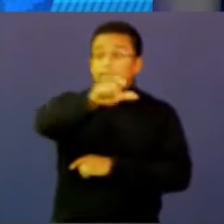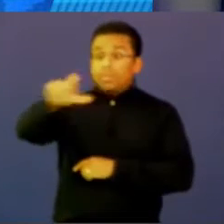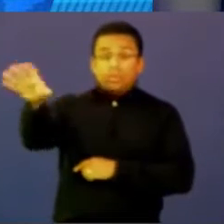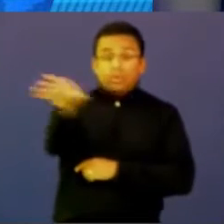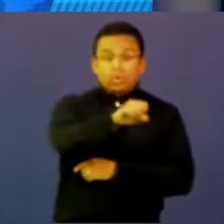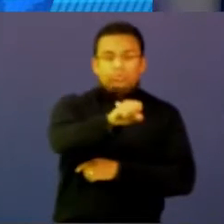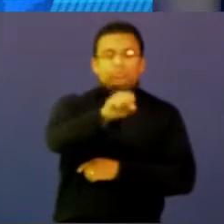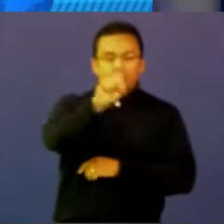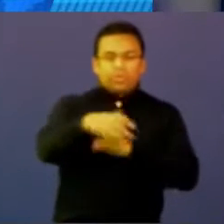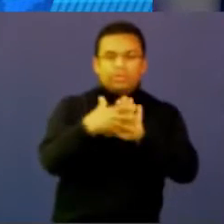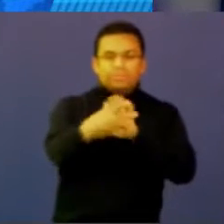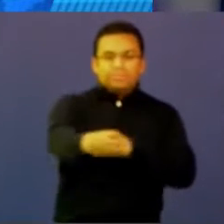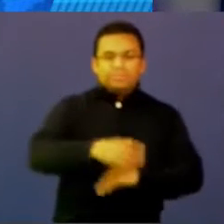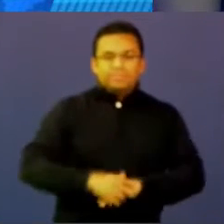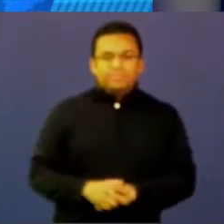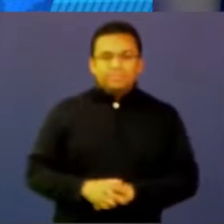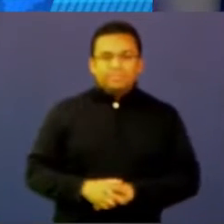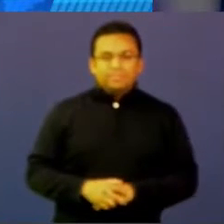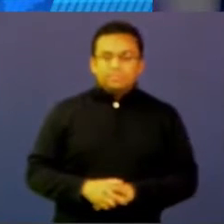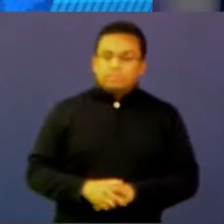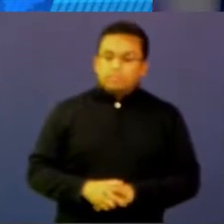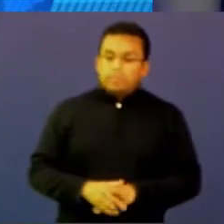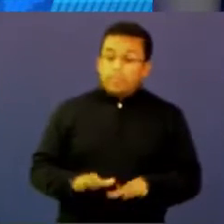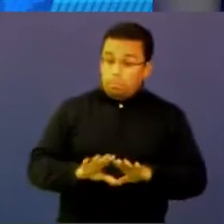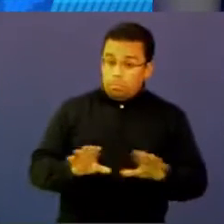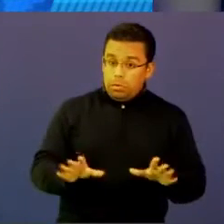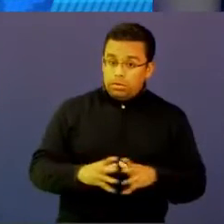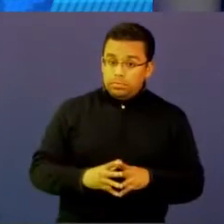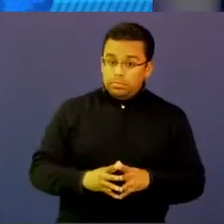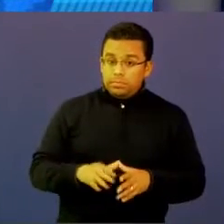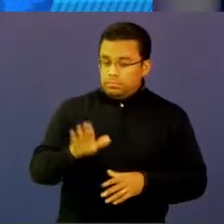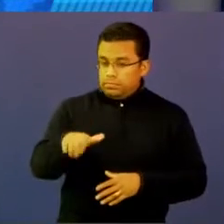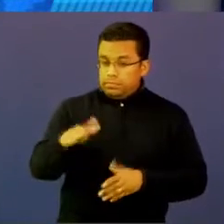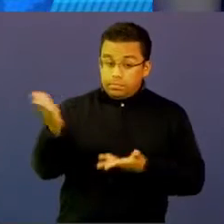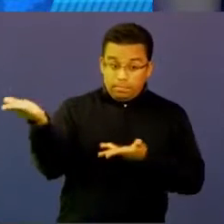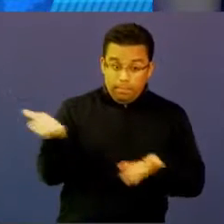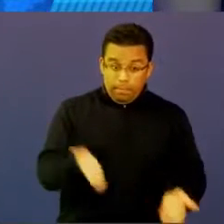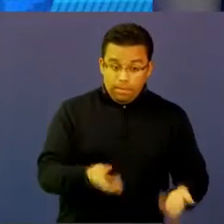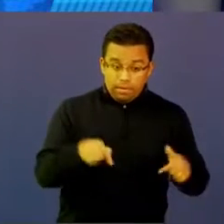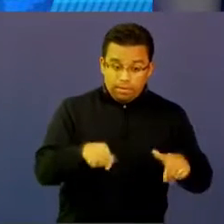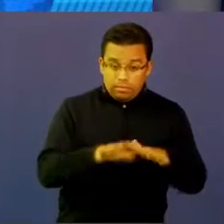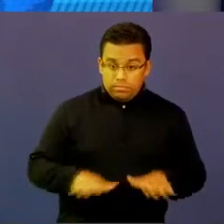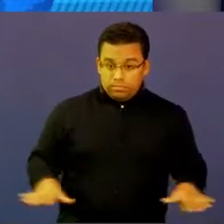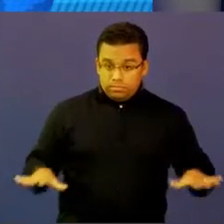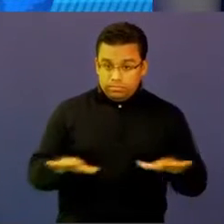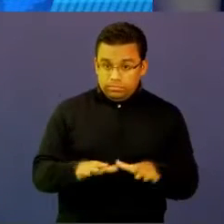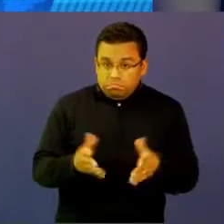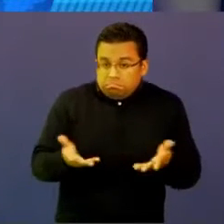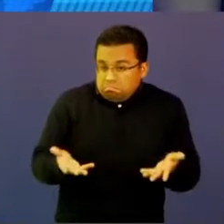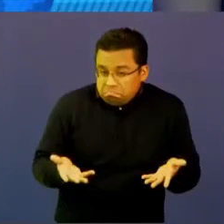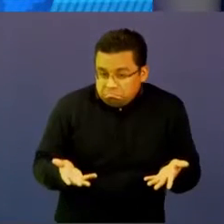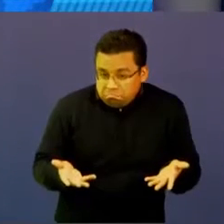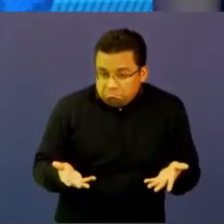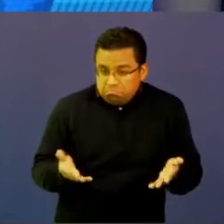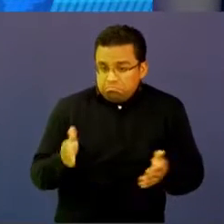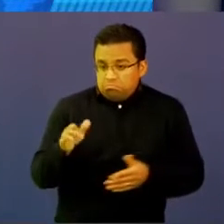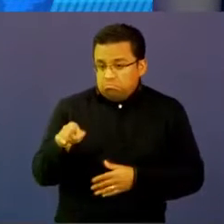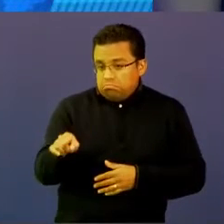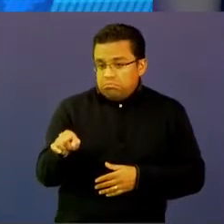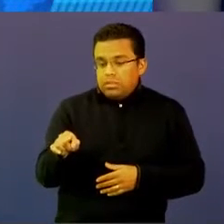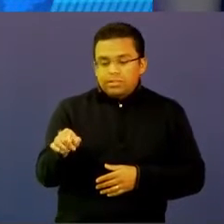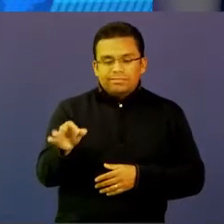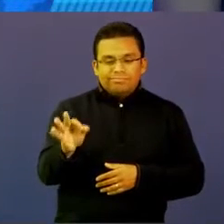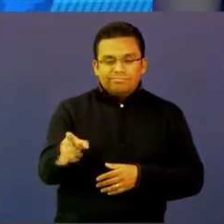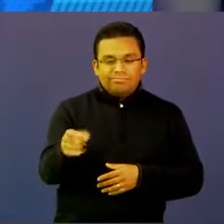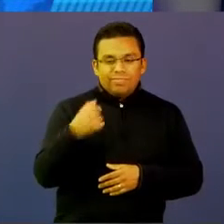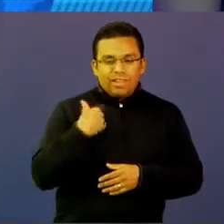Perfecto. Bueno, pero María Fernanda, la ha invitado aquí al set solamente para decirle que justamente usted nos tiene